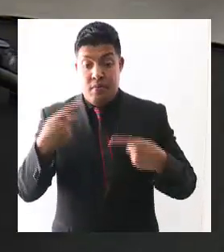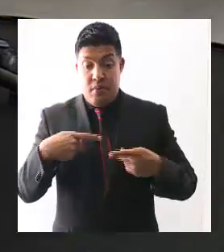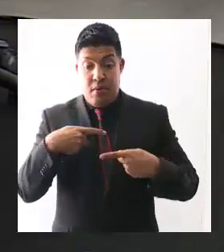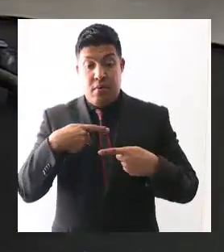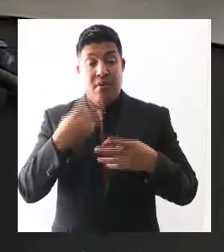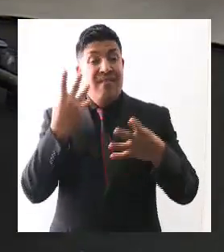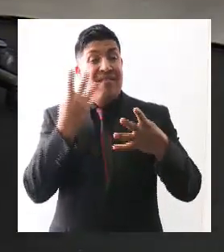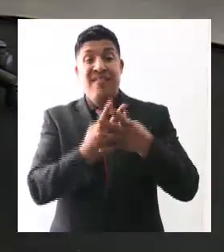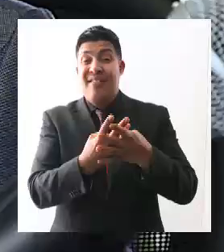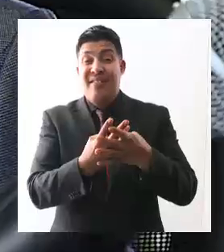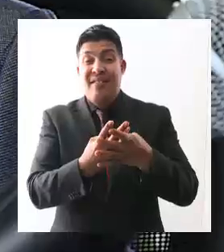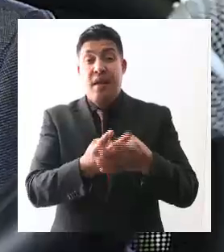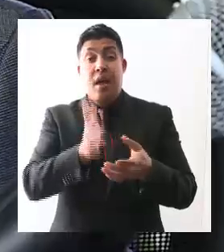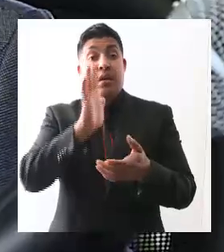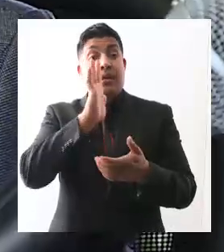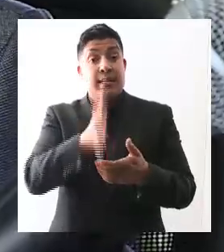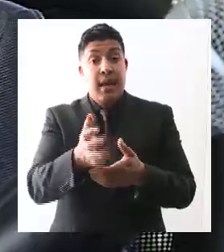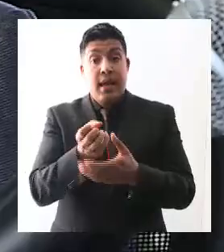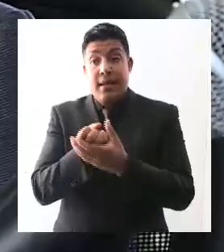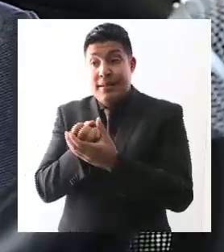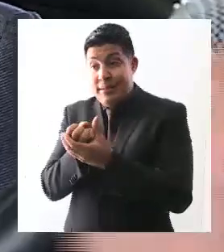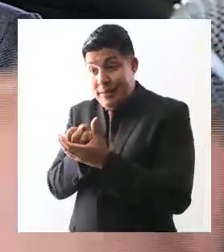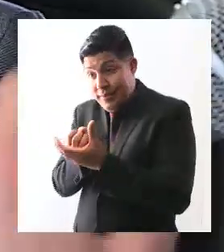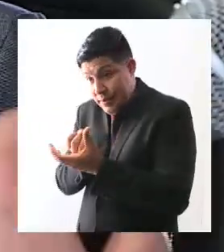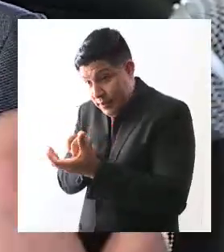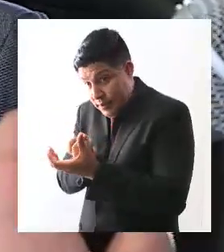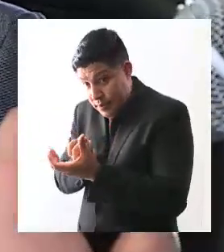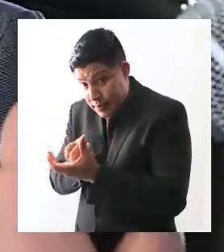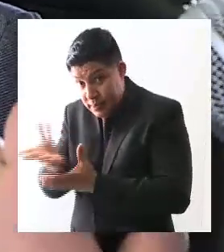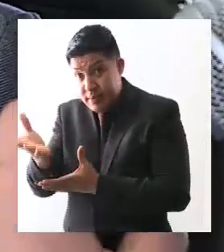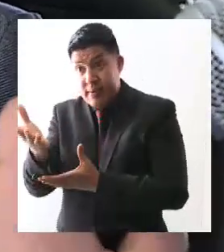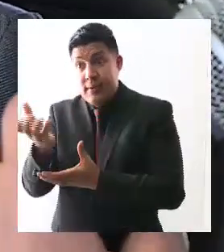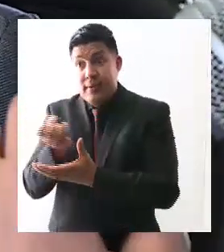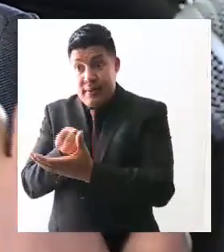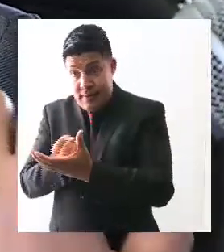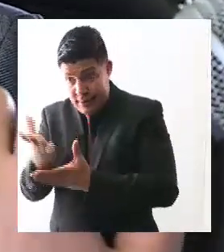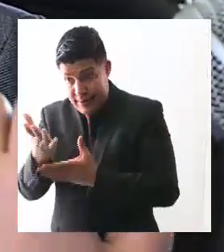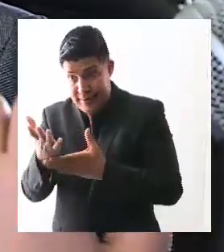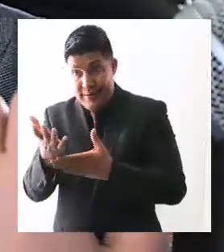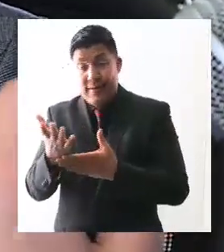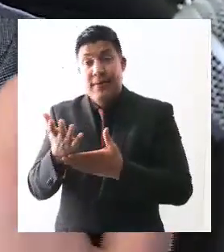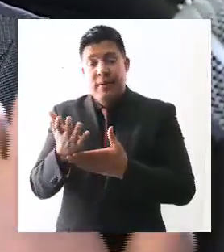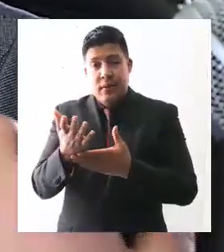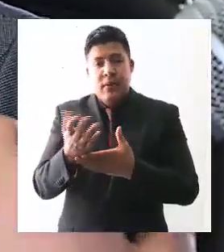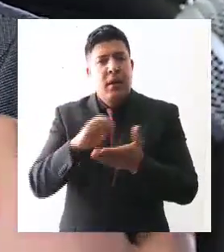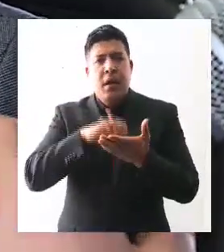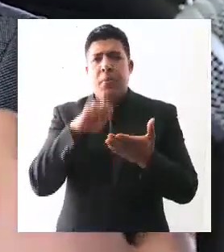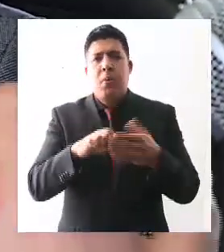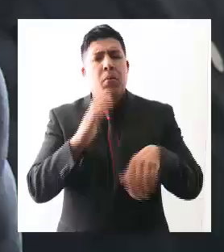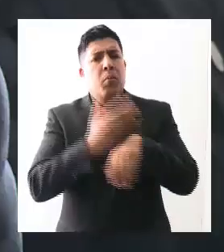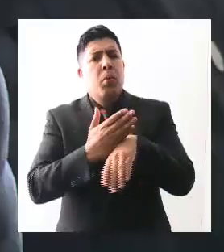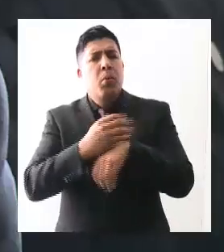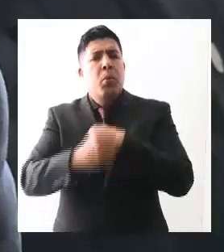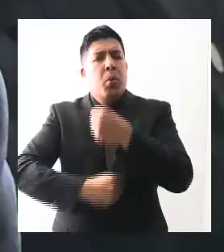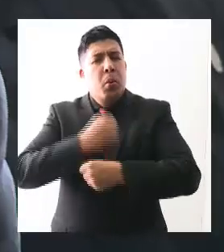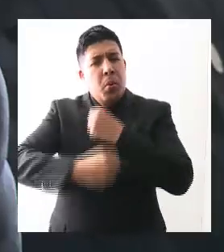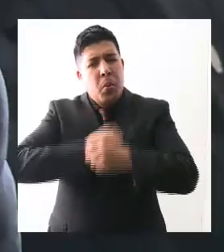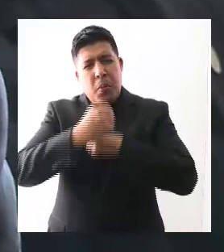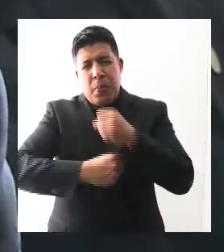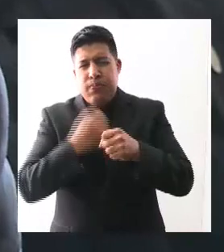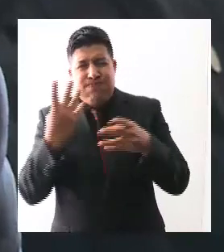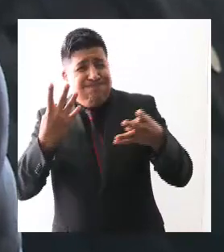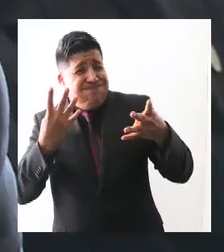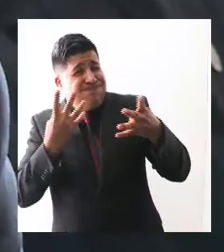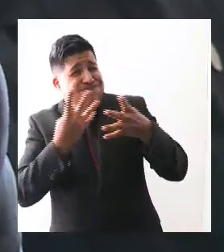purgar una condena, que también es una parte muy importante porque nuestras prisiones están convertidas